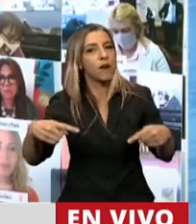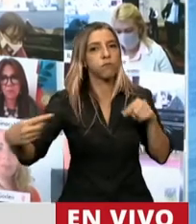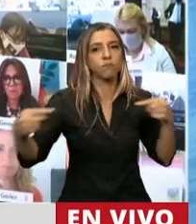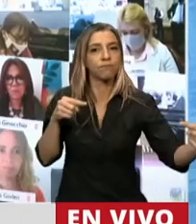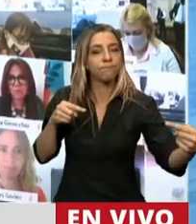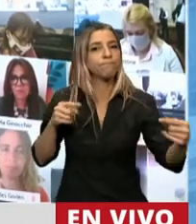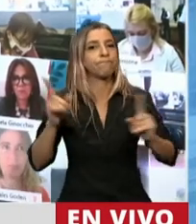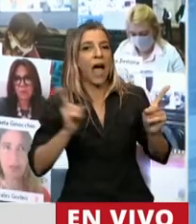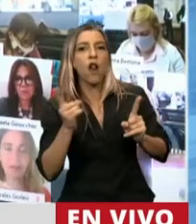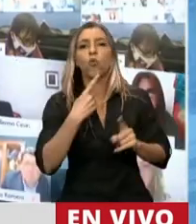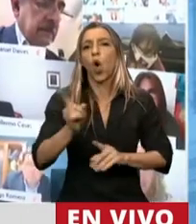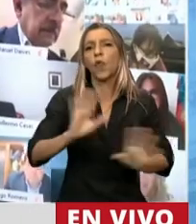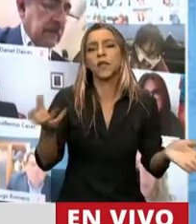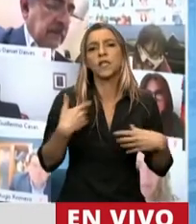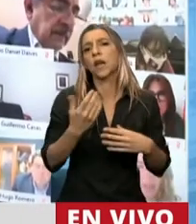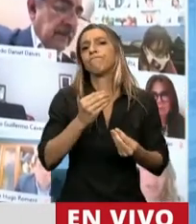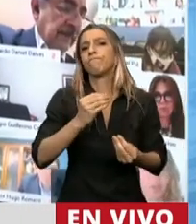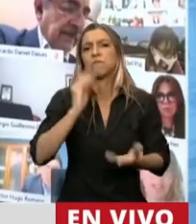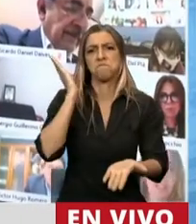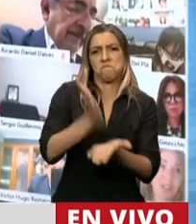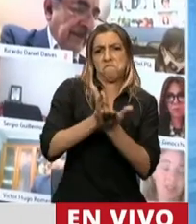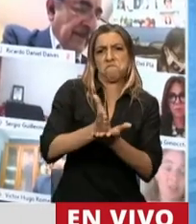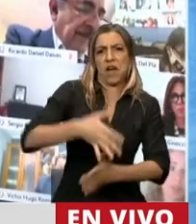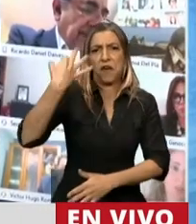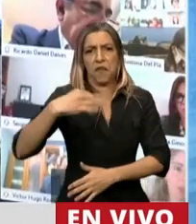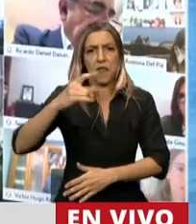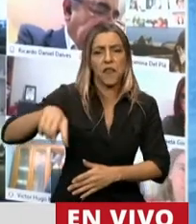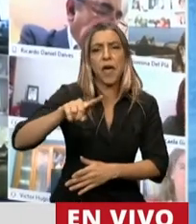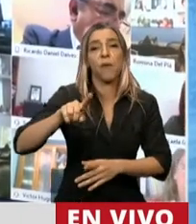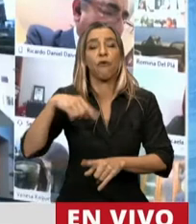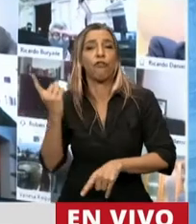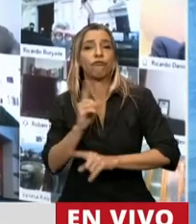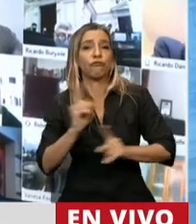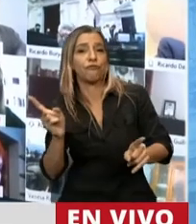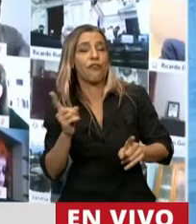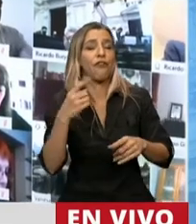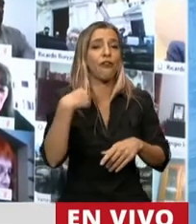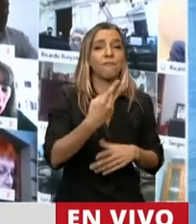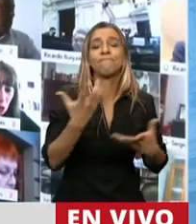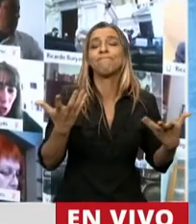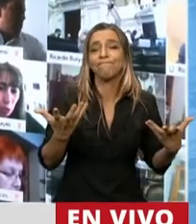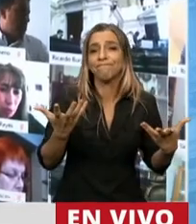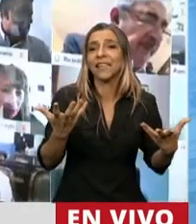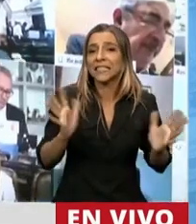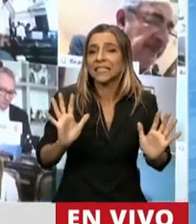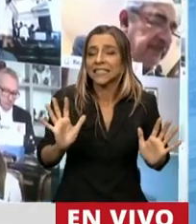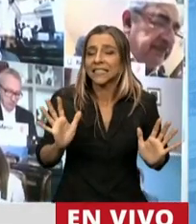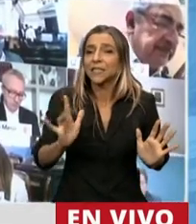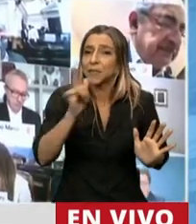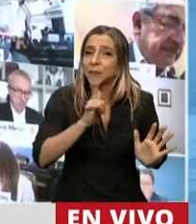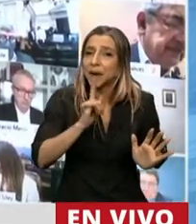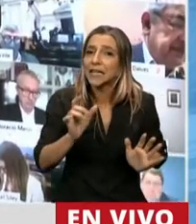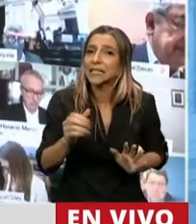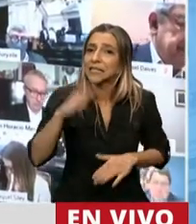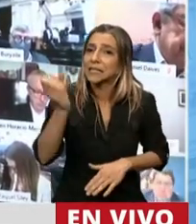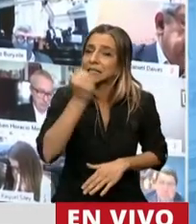el abolicionismo penal o la mano dura y se obvia lo que debería ser el centro de la